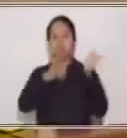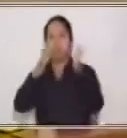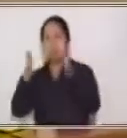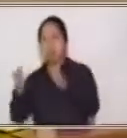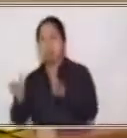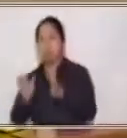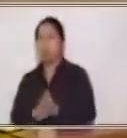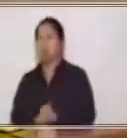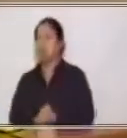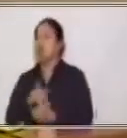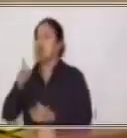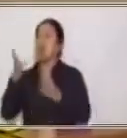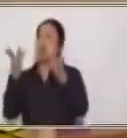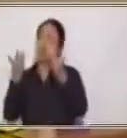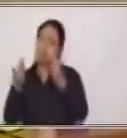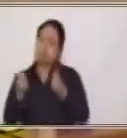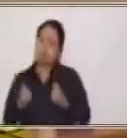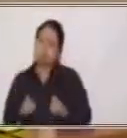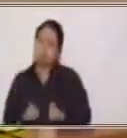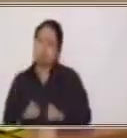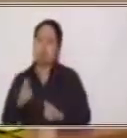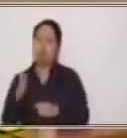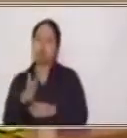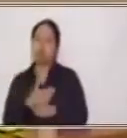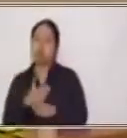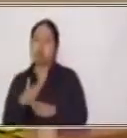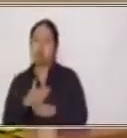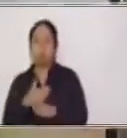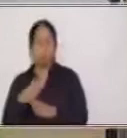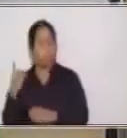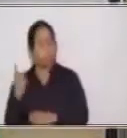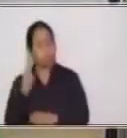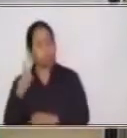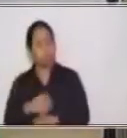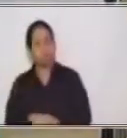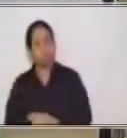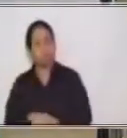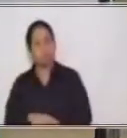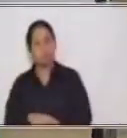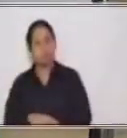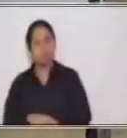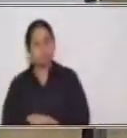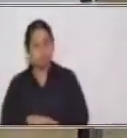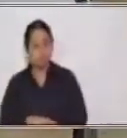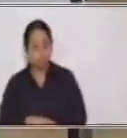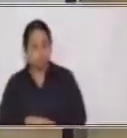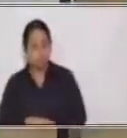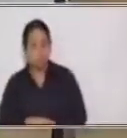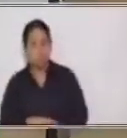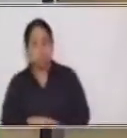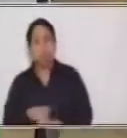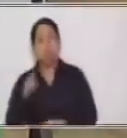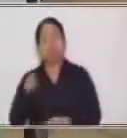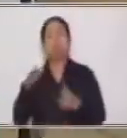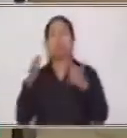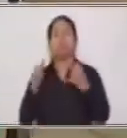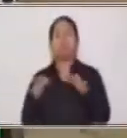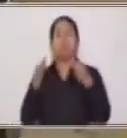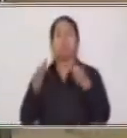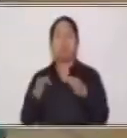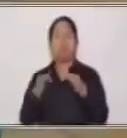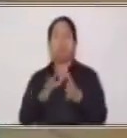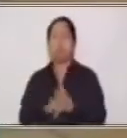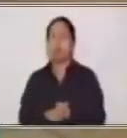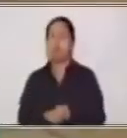donde vamos a resolver un problema bien importante, en el cual vamos a tratar de